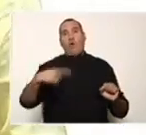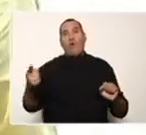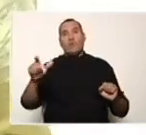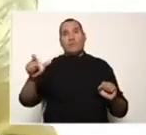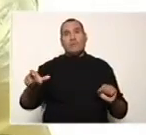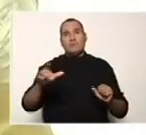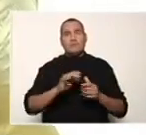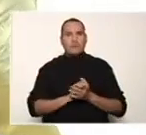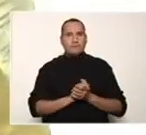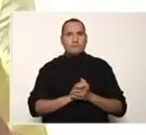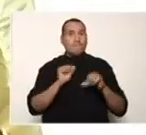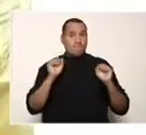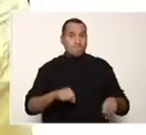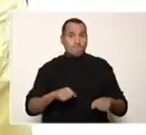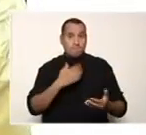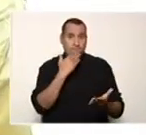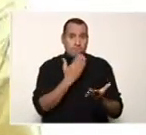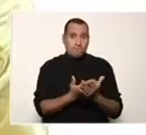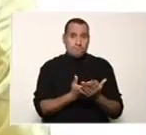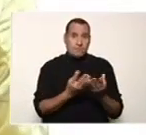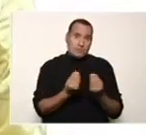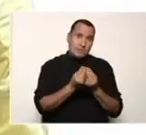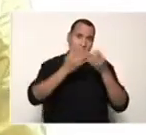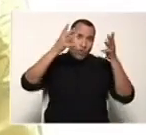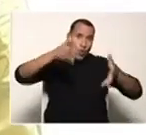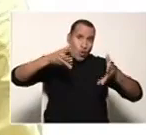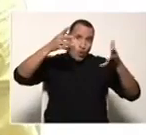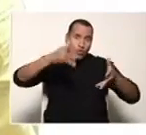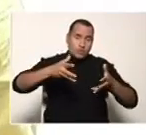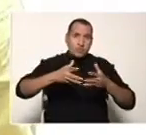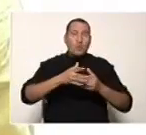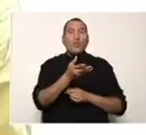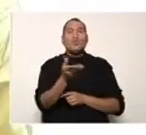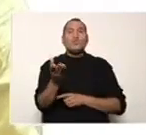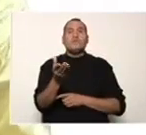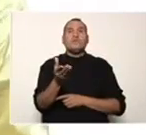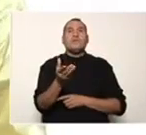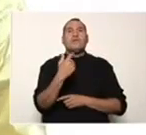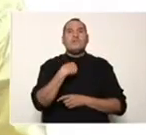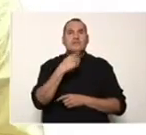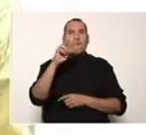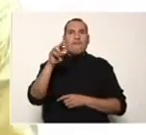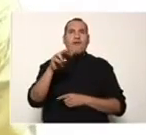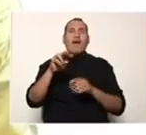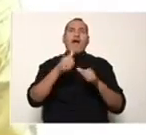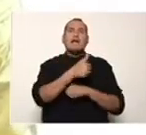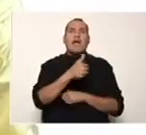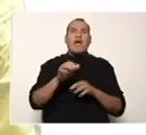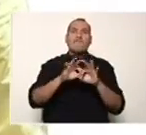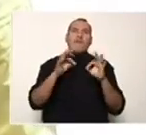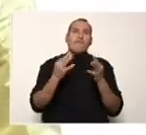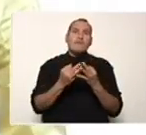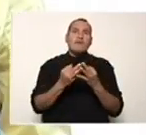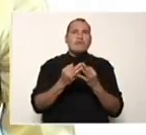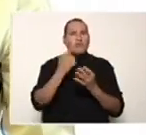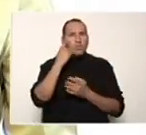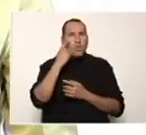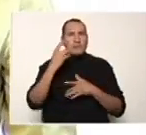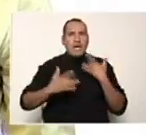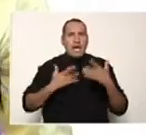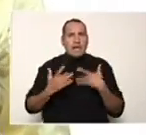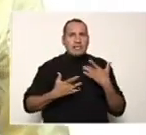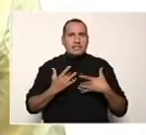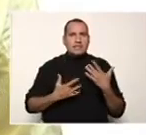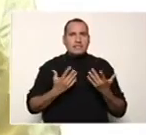es, muchísimas gracias por acompañarnos el día de hoy. Da sus orientaciones a los estudiantes. Ustedes sigan disfrutando de cada familia y una escuela y recuerden también que pueden compartir estas actividades